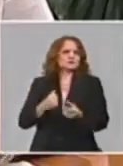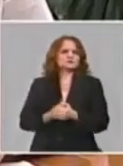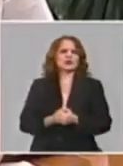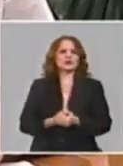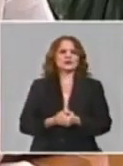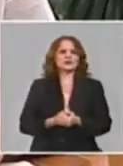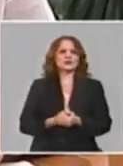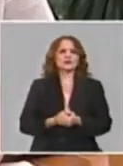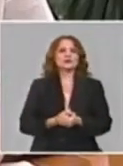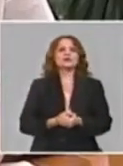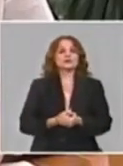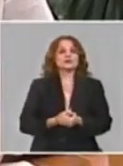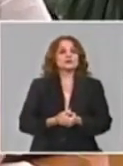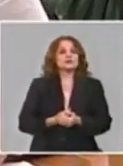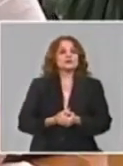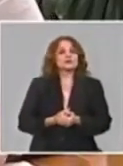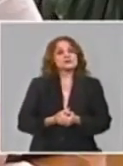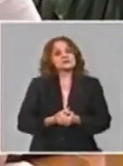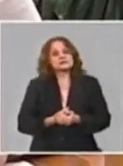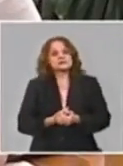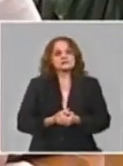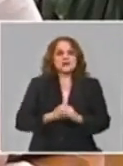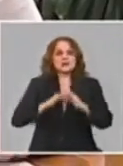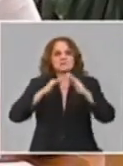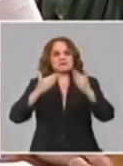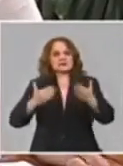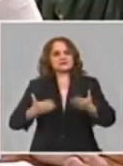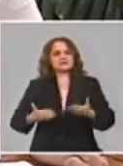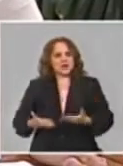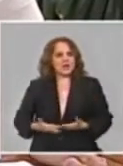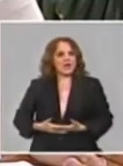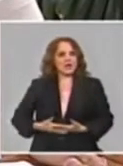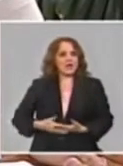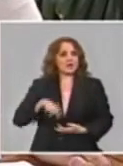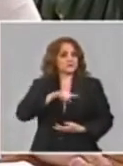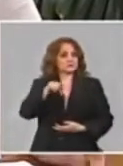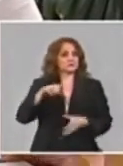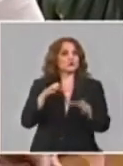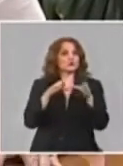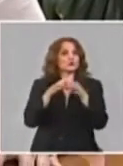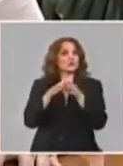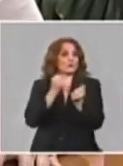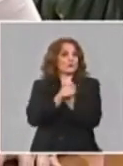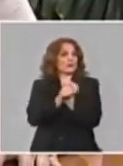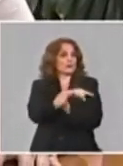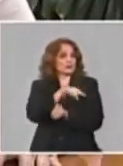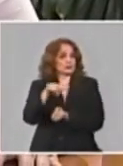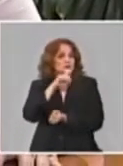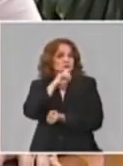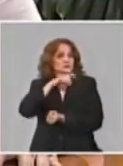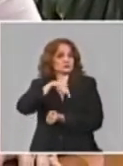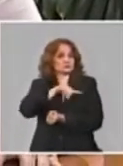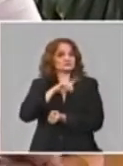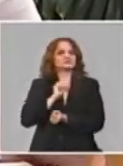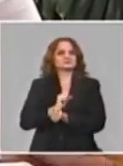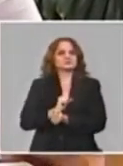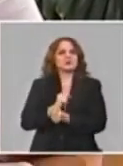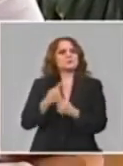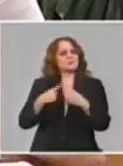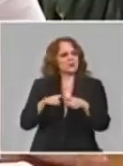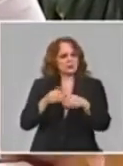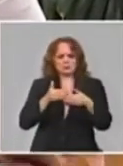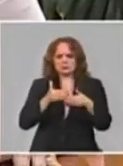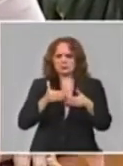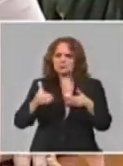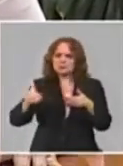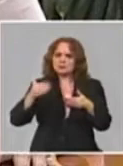a ver las embarazadas han transitado a pesar de ser un grupo de riesgo lógicamente han transitado con un estado